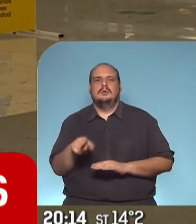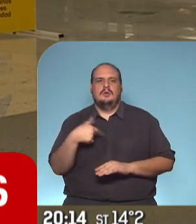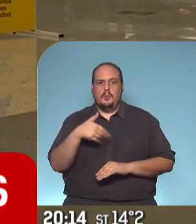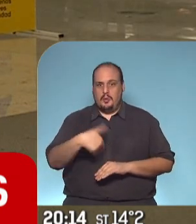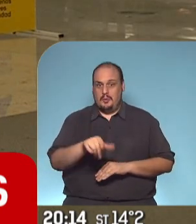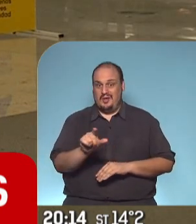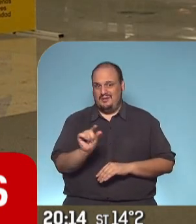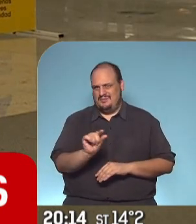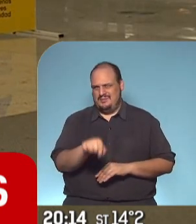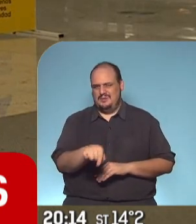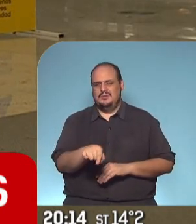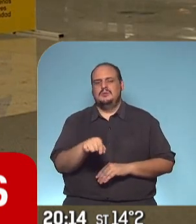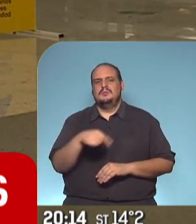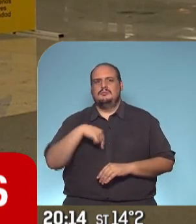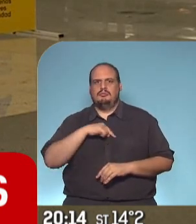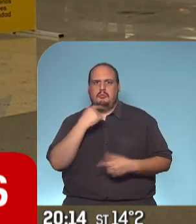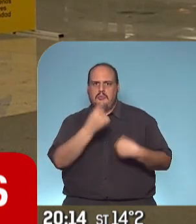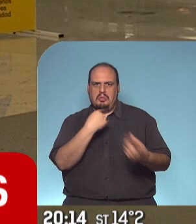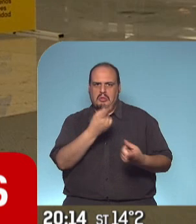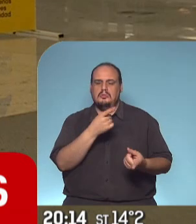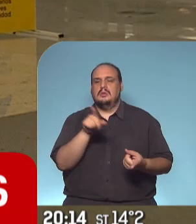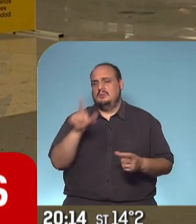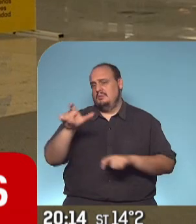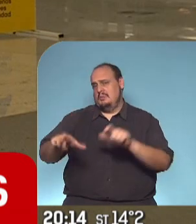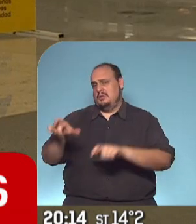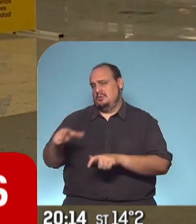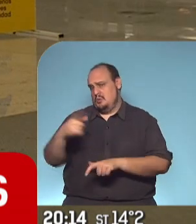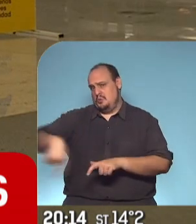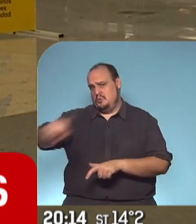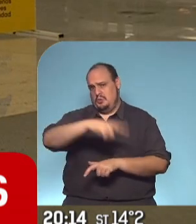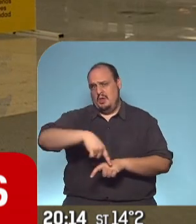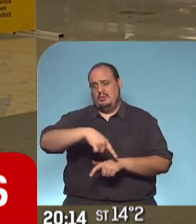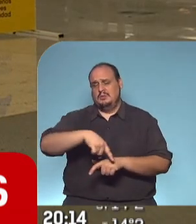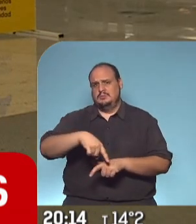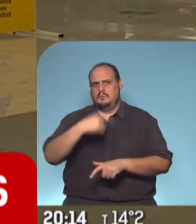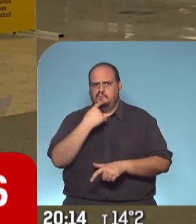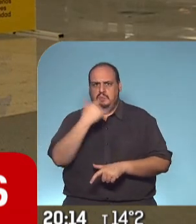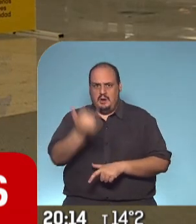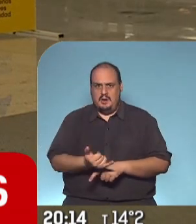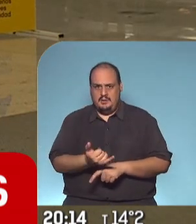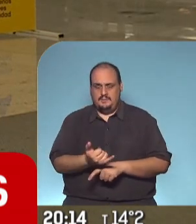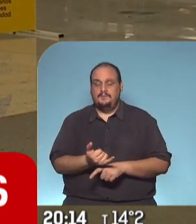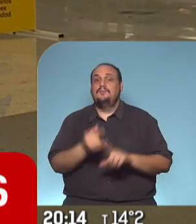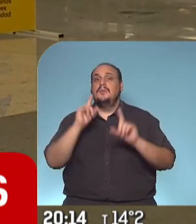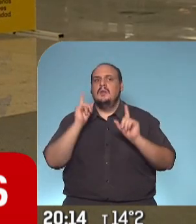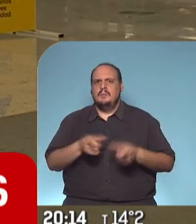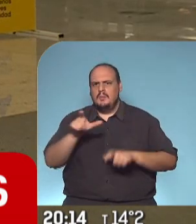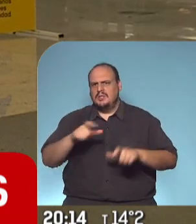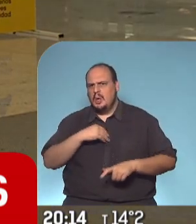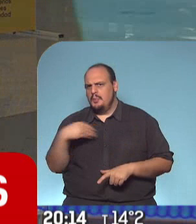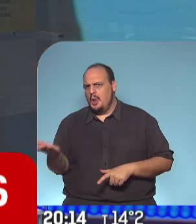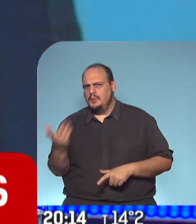responde las preguntas que, en general, el ciudadano porteño se hace hasta ahora. Incluso también el bonaerense,